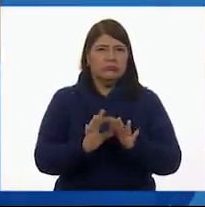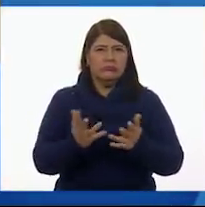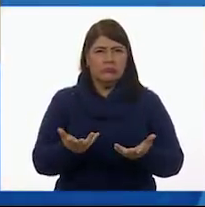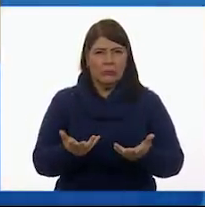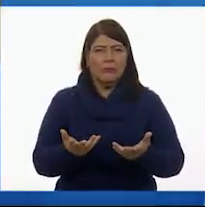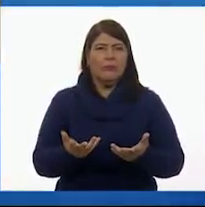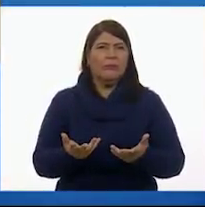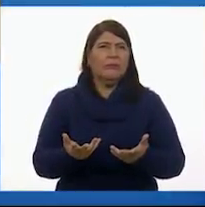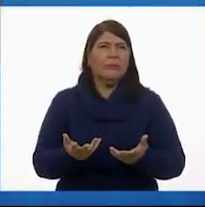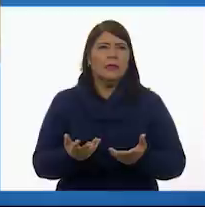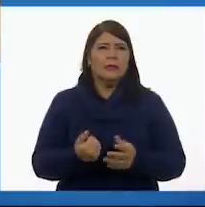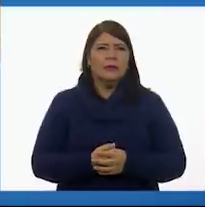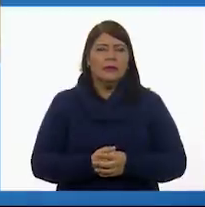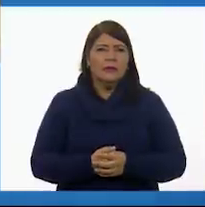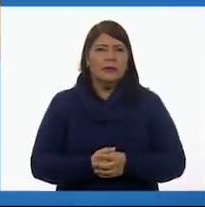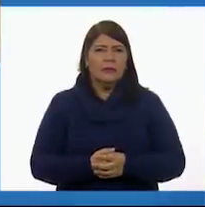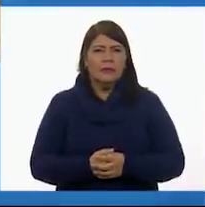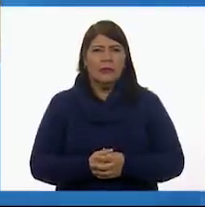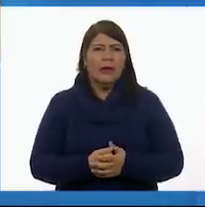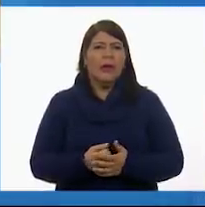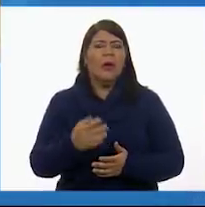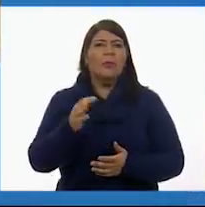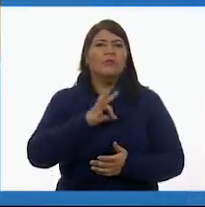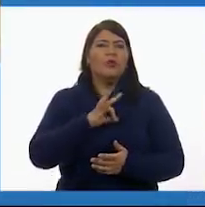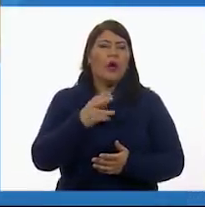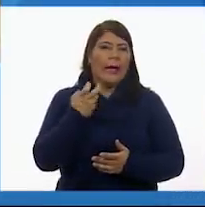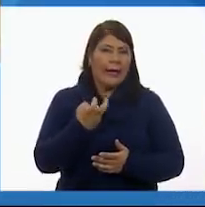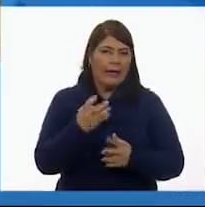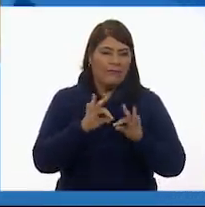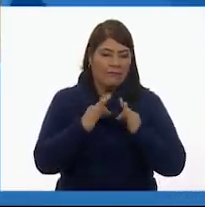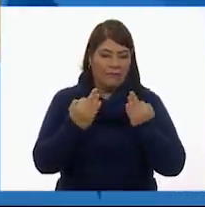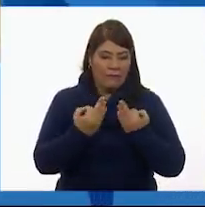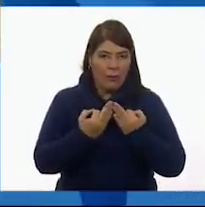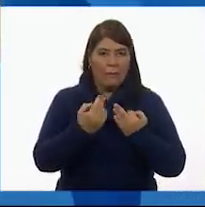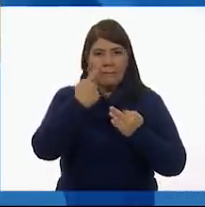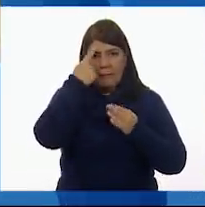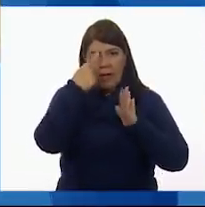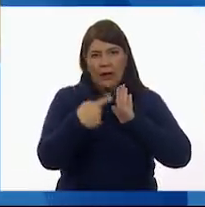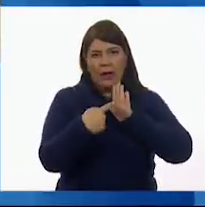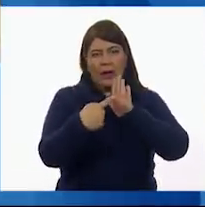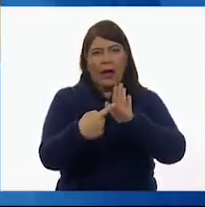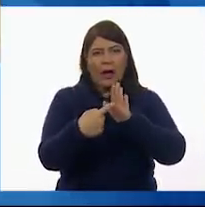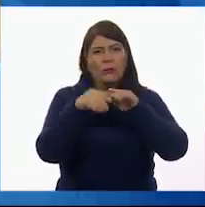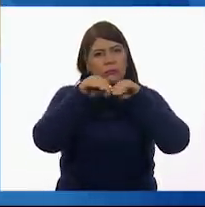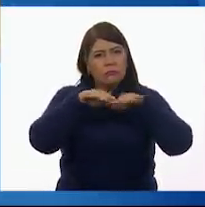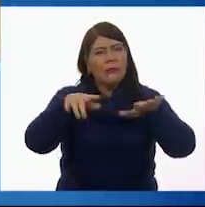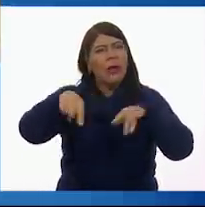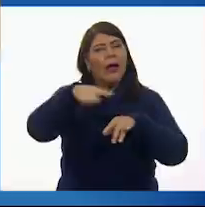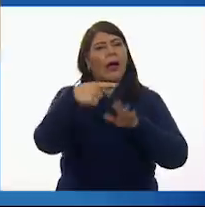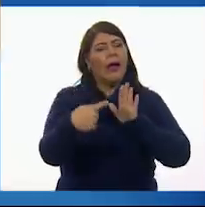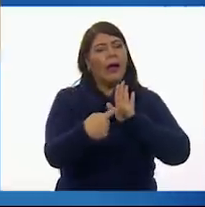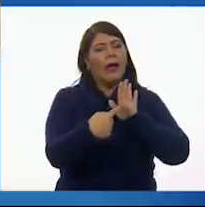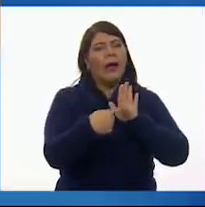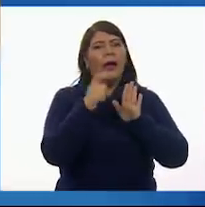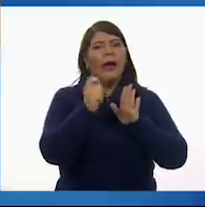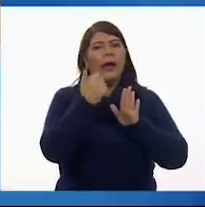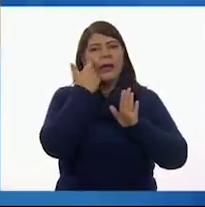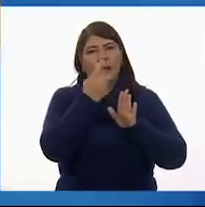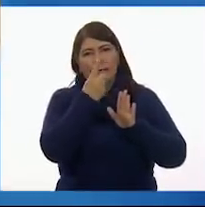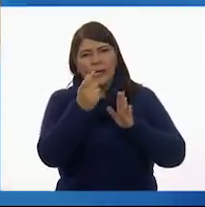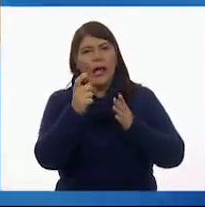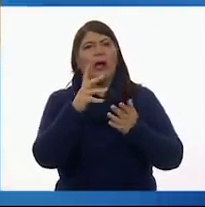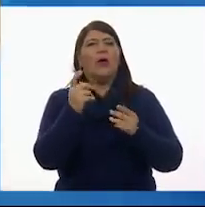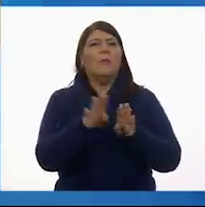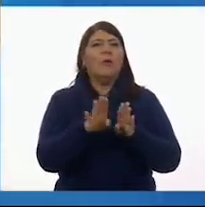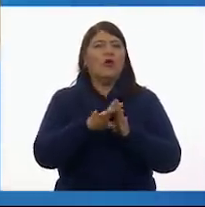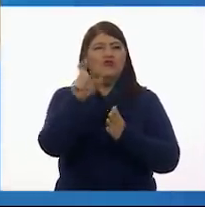vamos a decir, es algo que nos puede dar a comunicar lo que queremos decir a través del aerosol